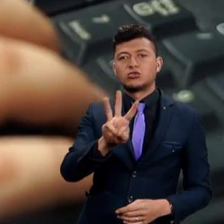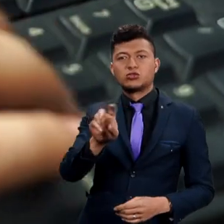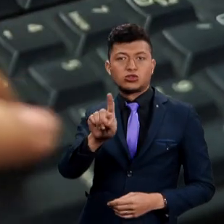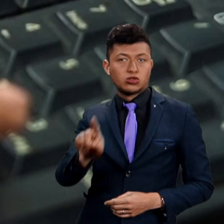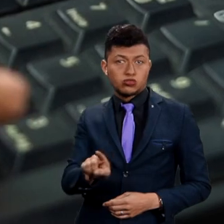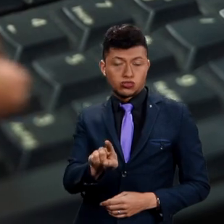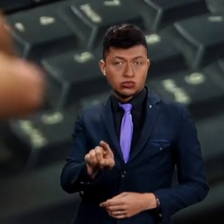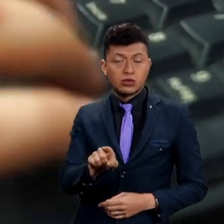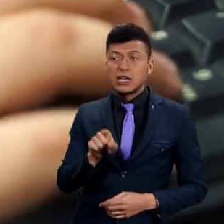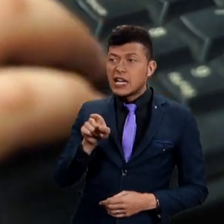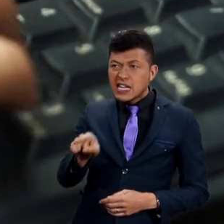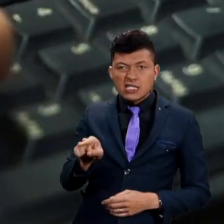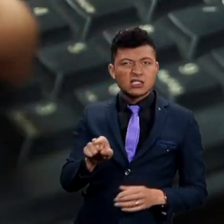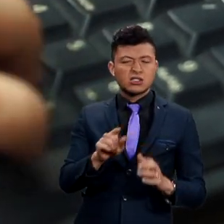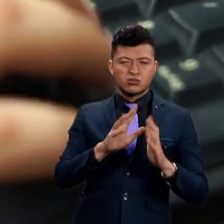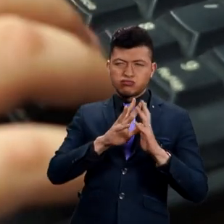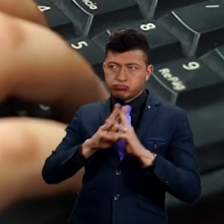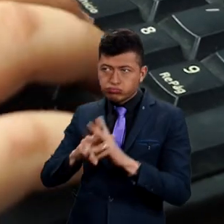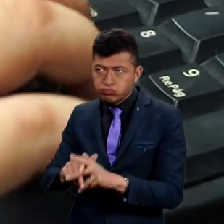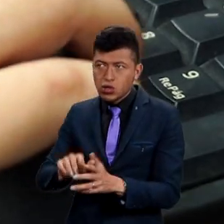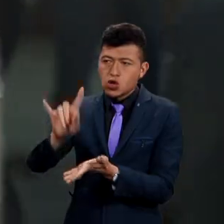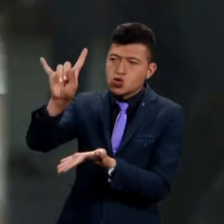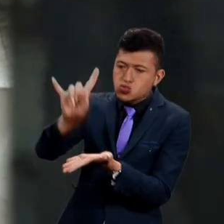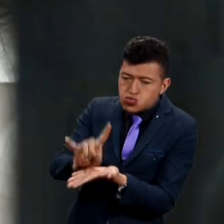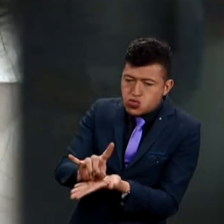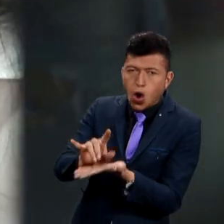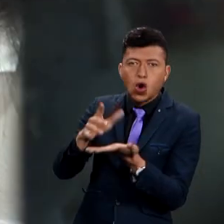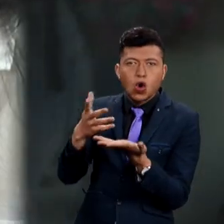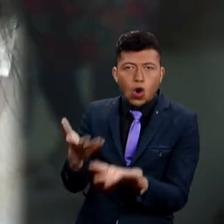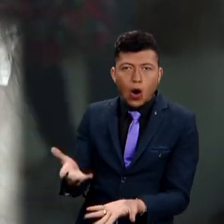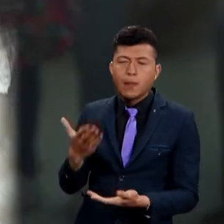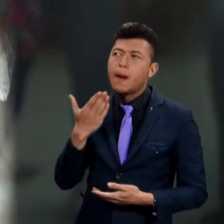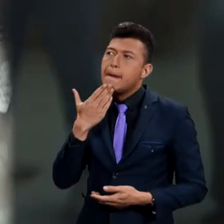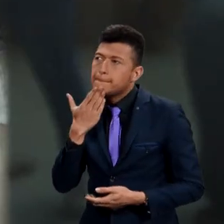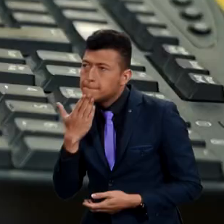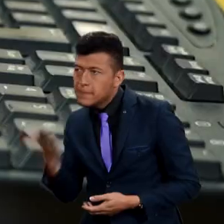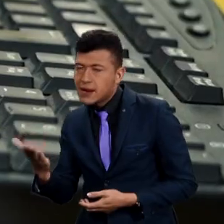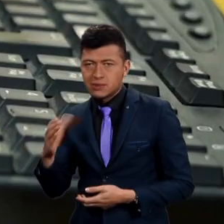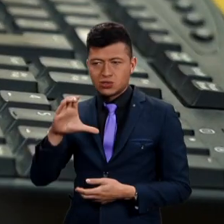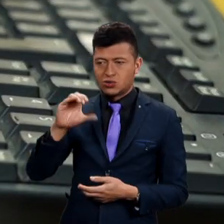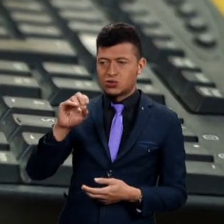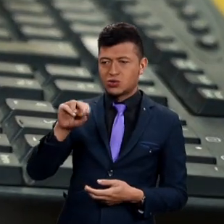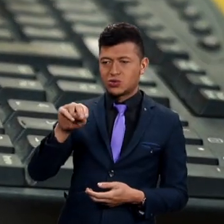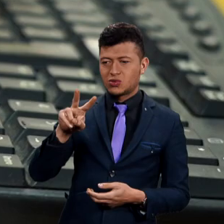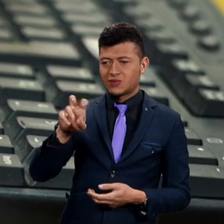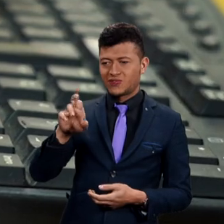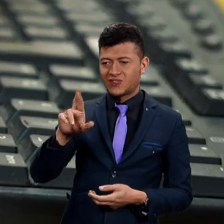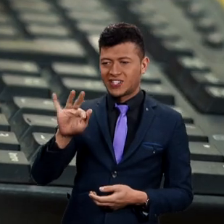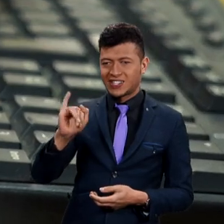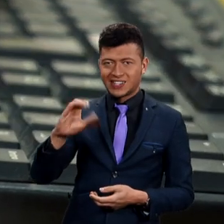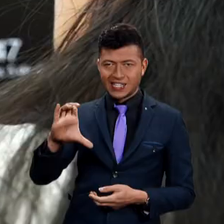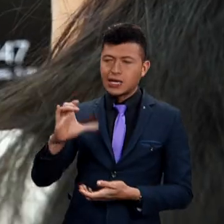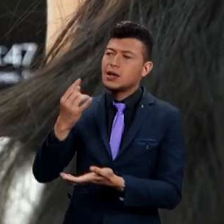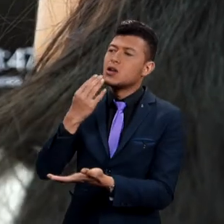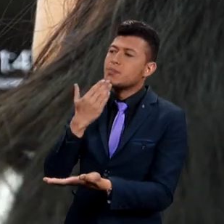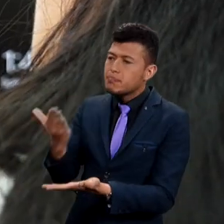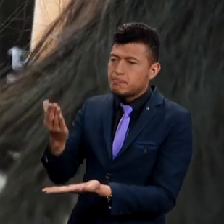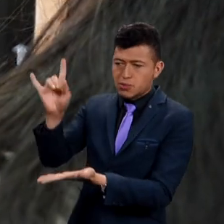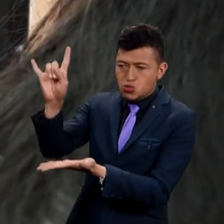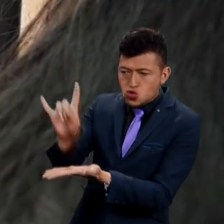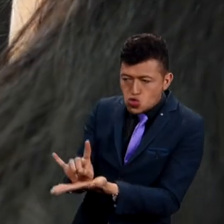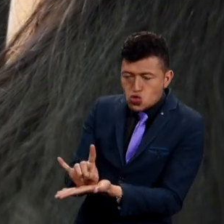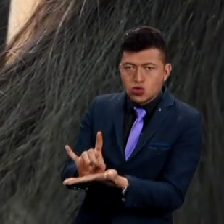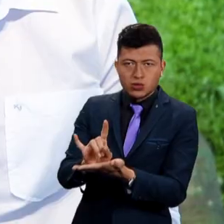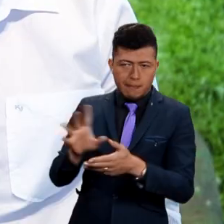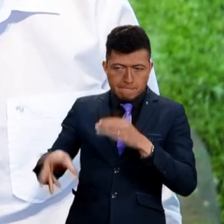JAWS, trata de cómo se descarga, cómo se instala, incluso también nos enseñan a sacar la licencia a través de Convertik y pues también